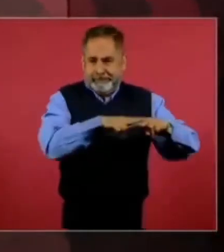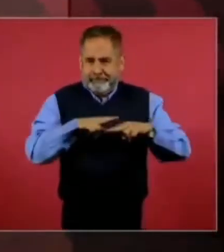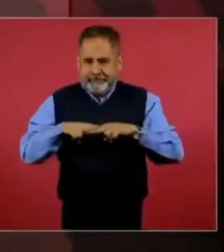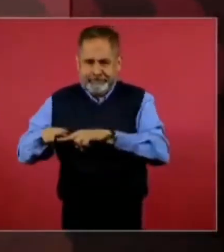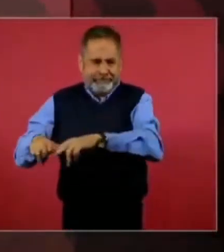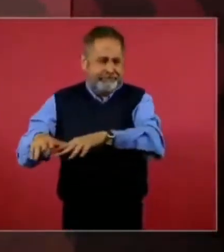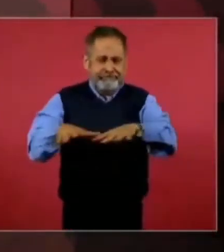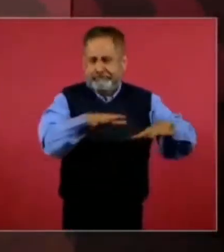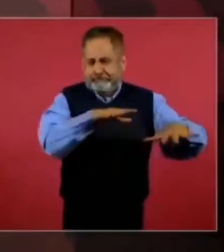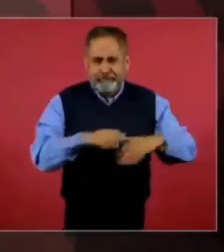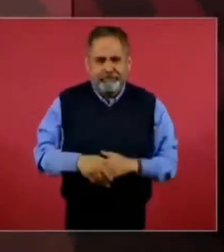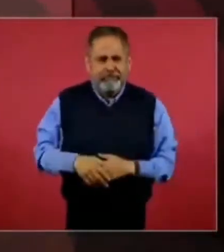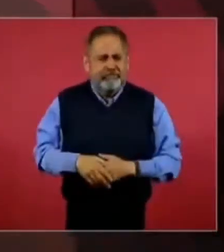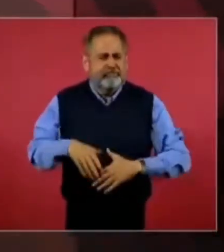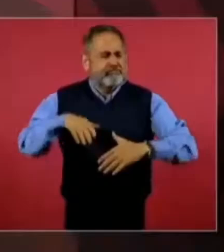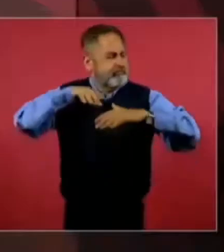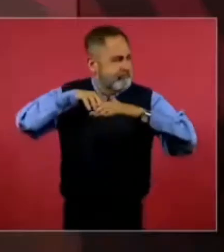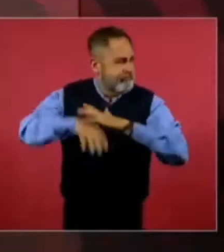Y grita.